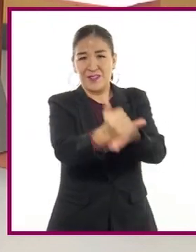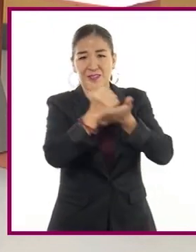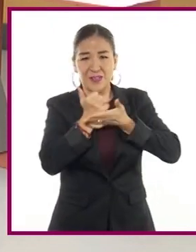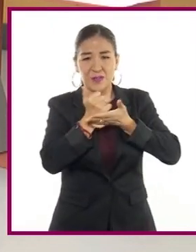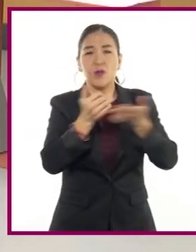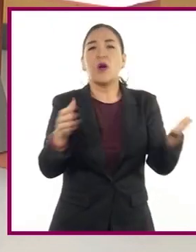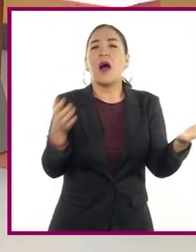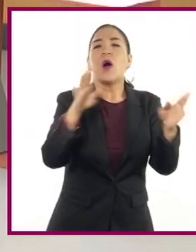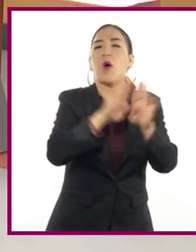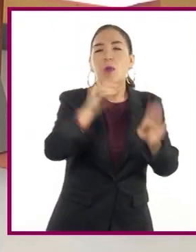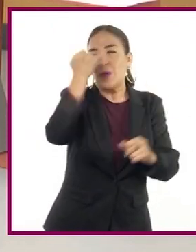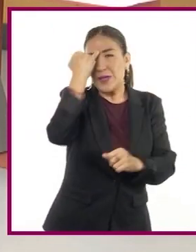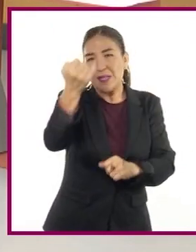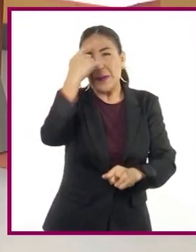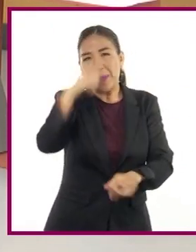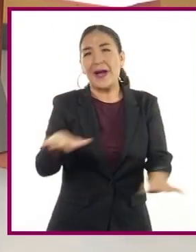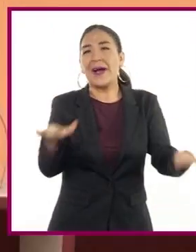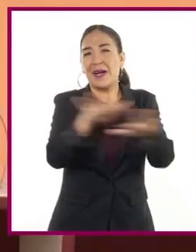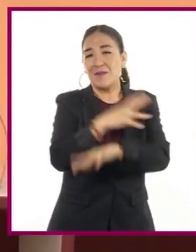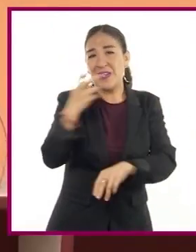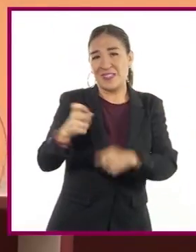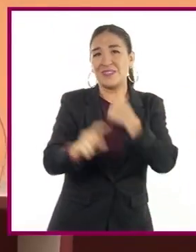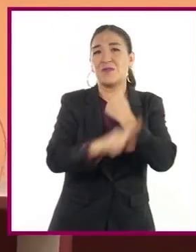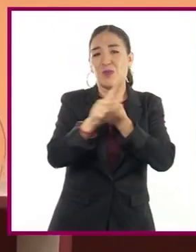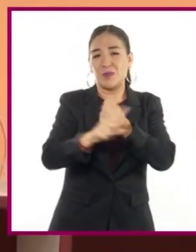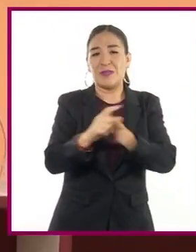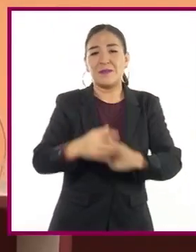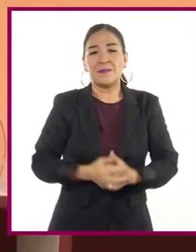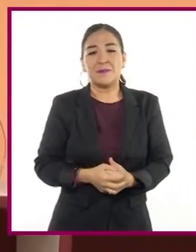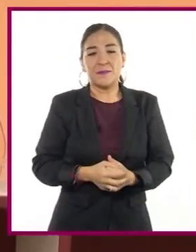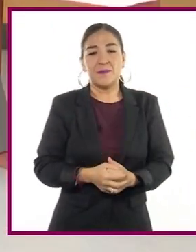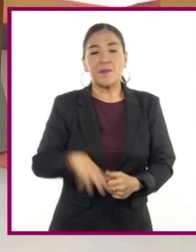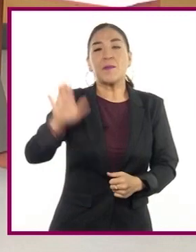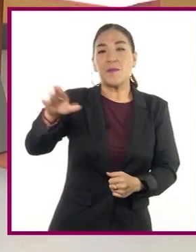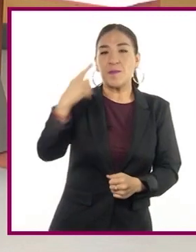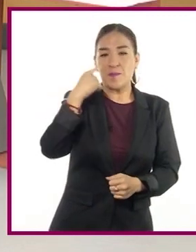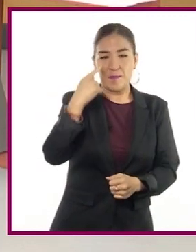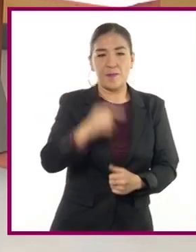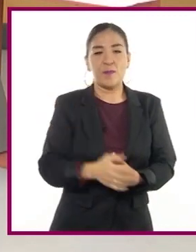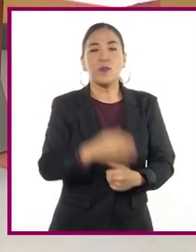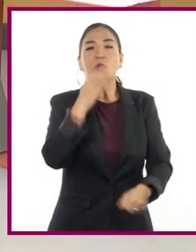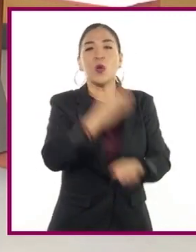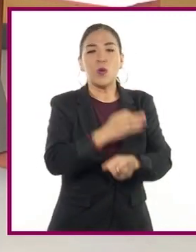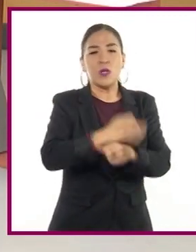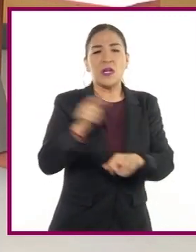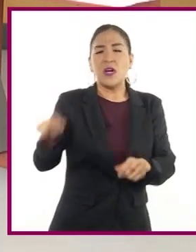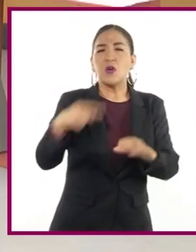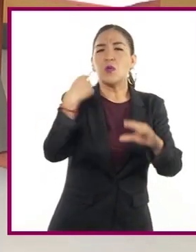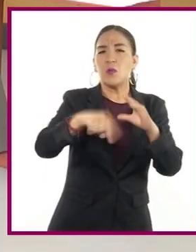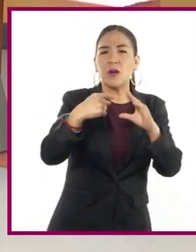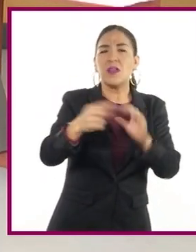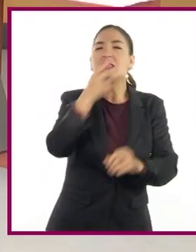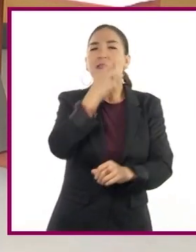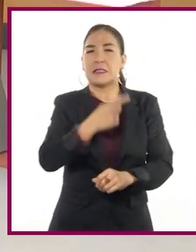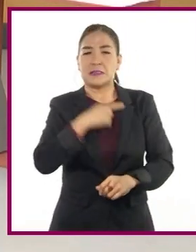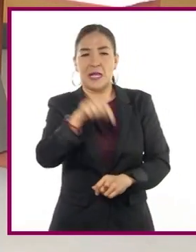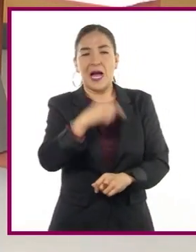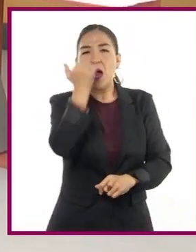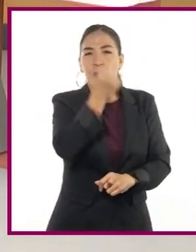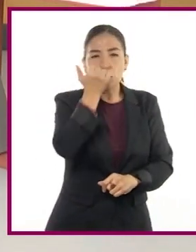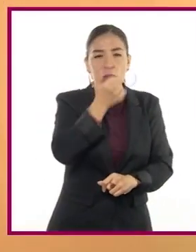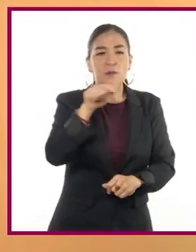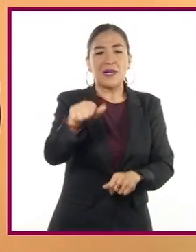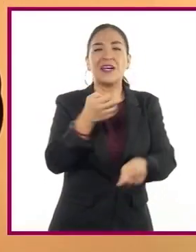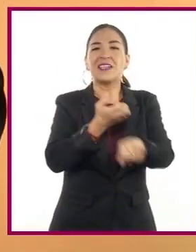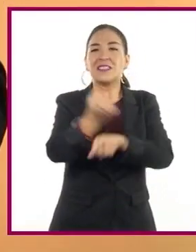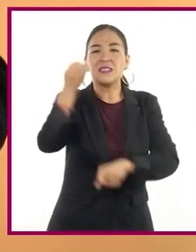con alguna idea para cambiar esta situación? Mira, Enrique, este correo electrónico nos comenta el alumno Marcelo del